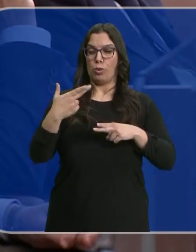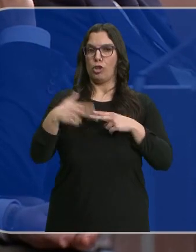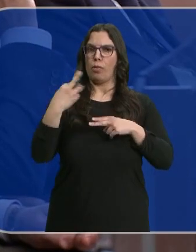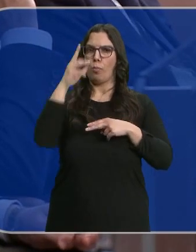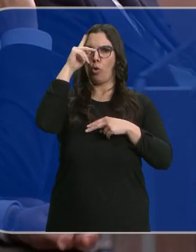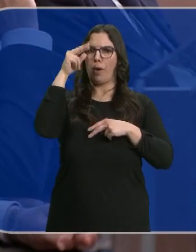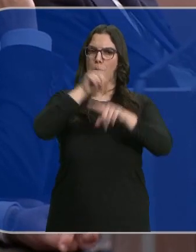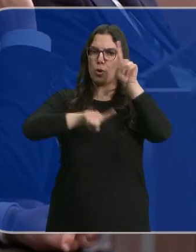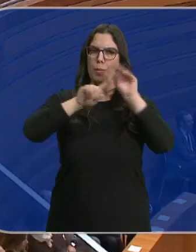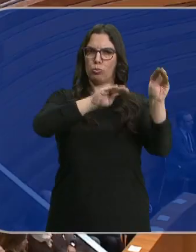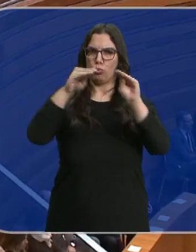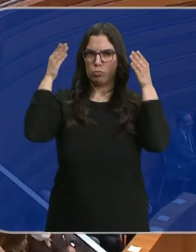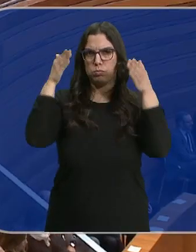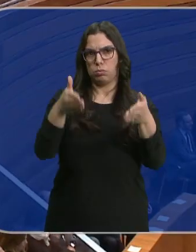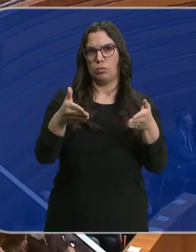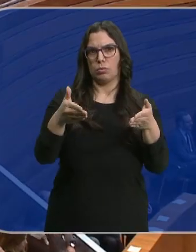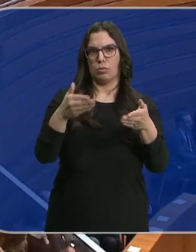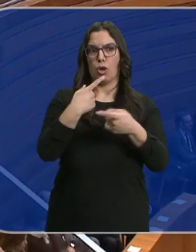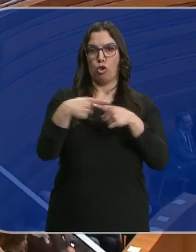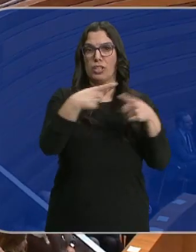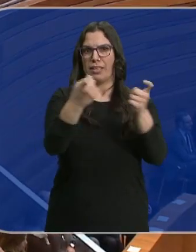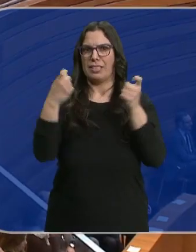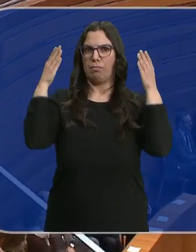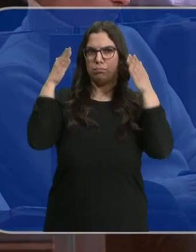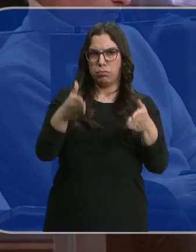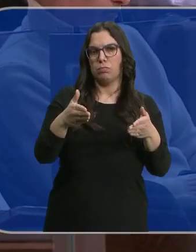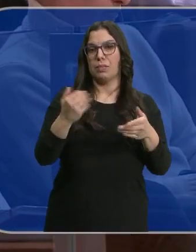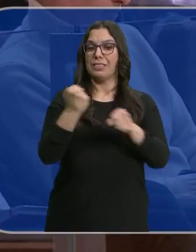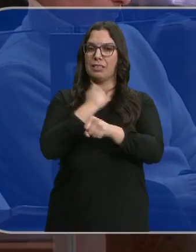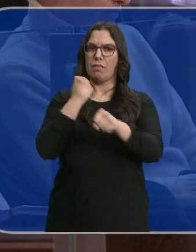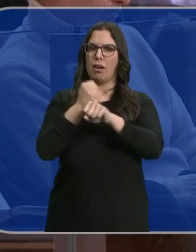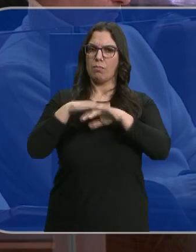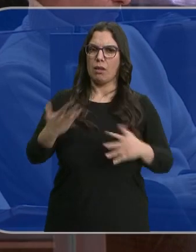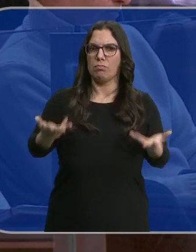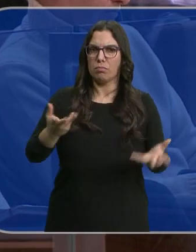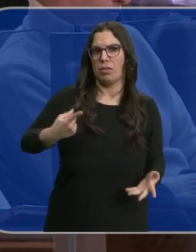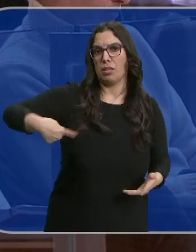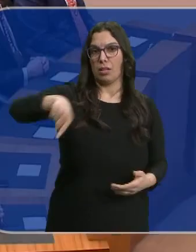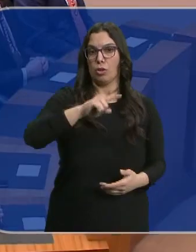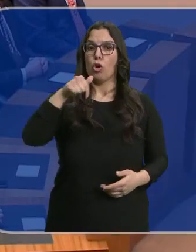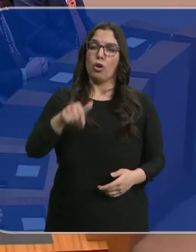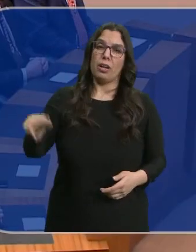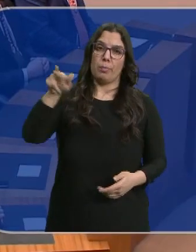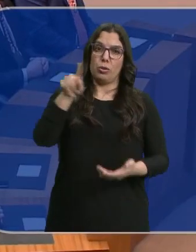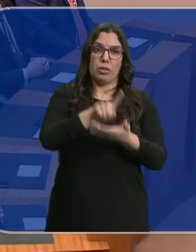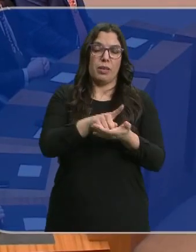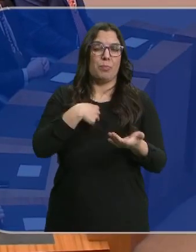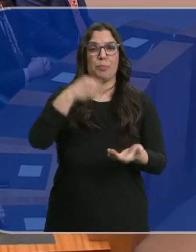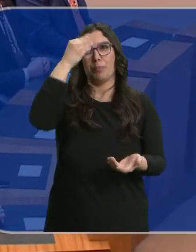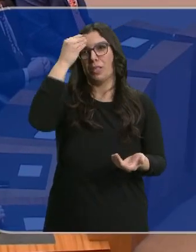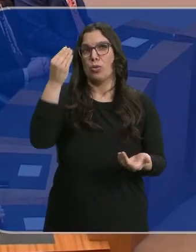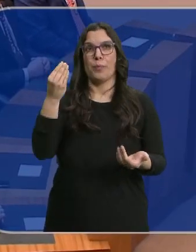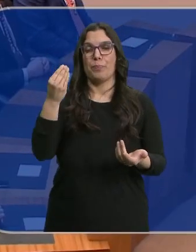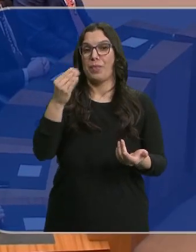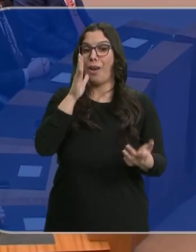preocupen de sus problemas, que se preocupen de sus necesidades, que trabajen por y para ellos. Y hoy lo he vuelto a repetir, creo que es